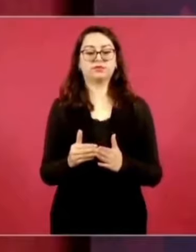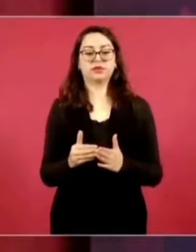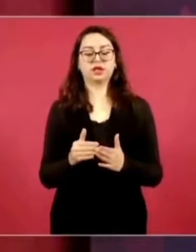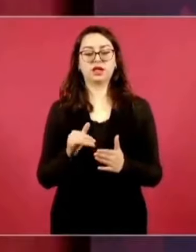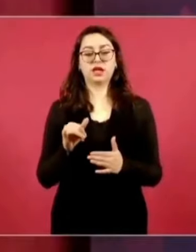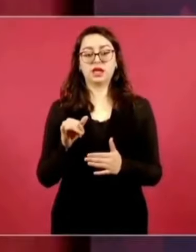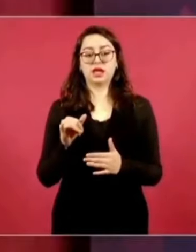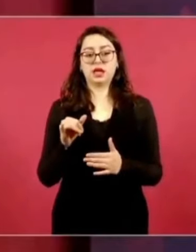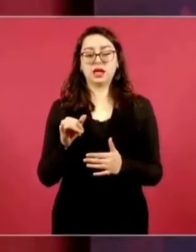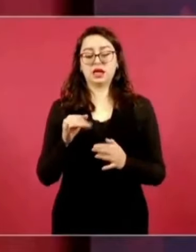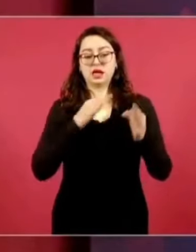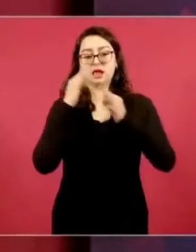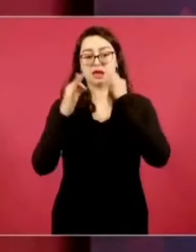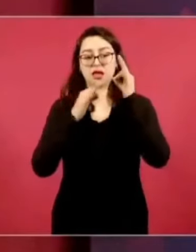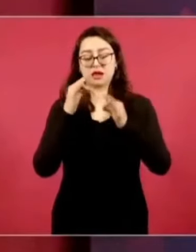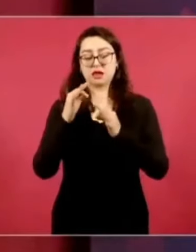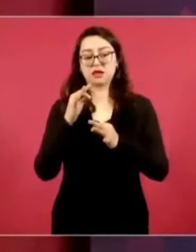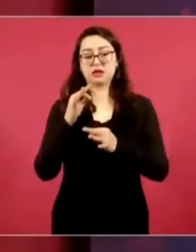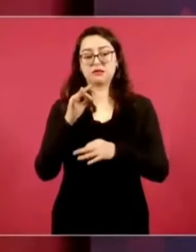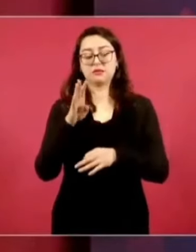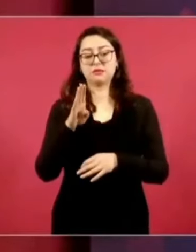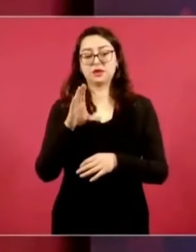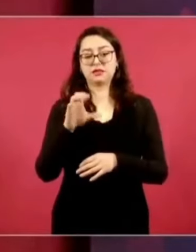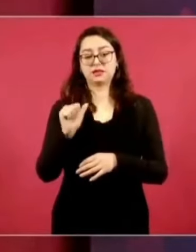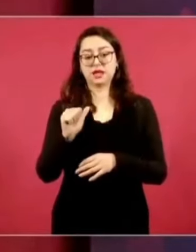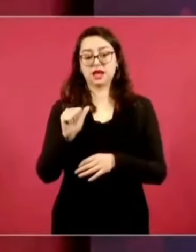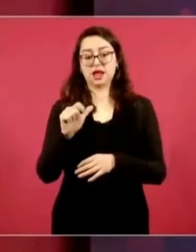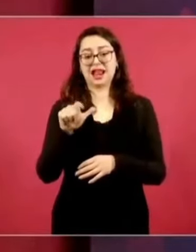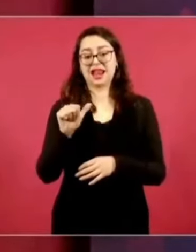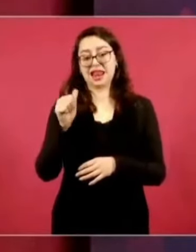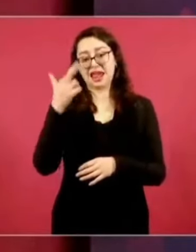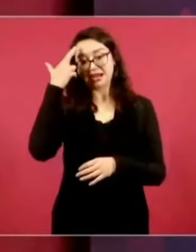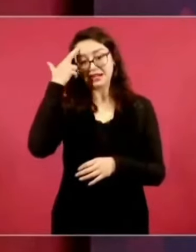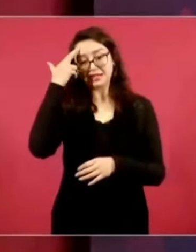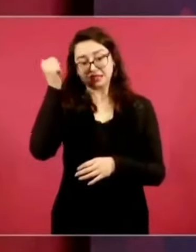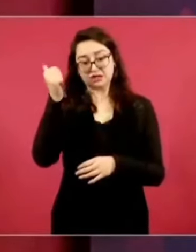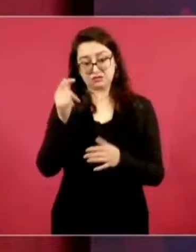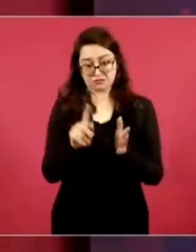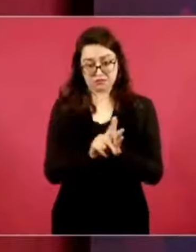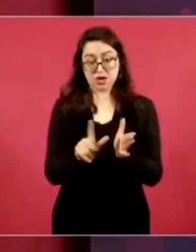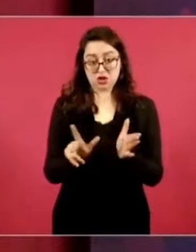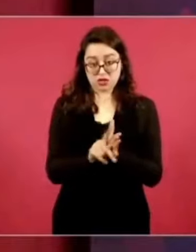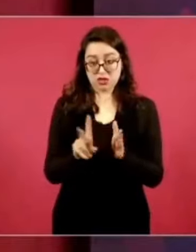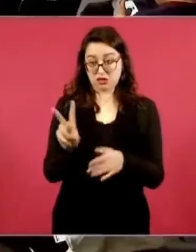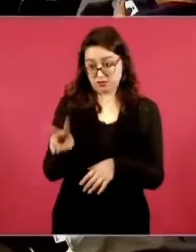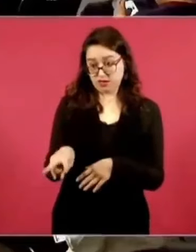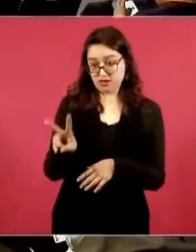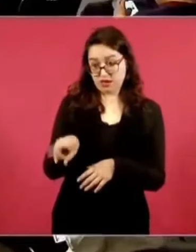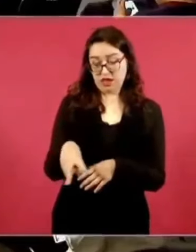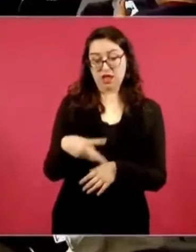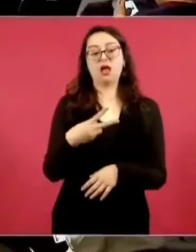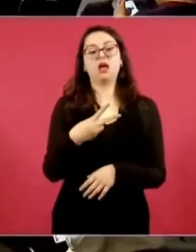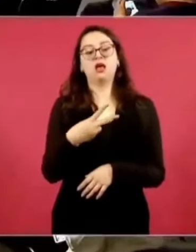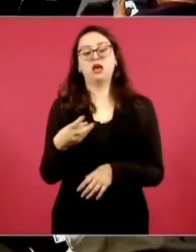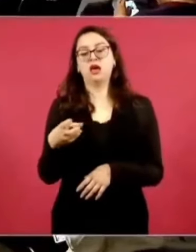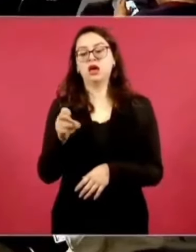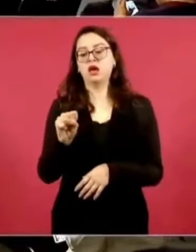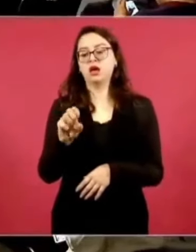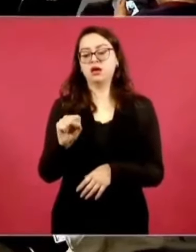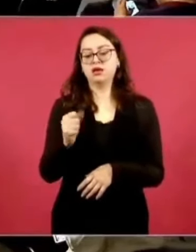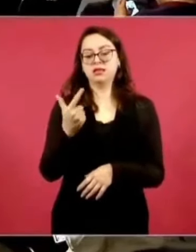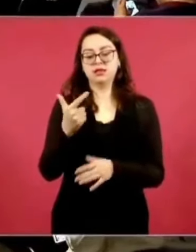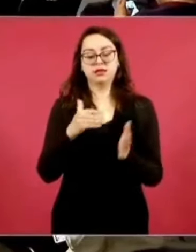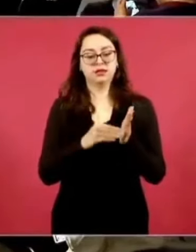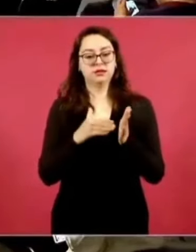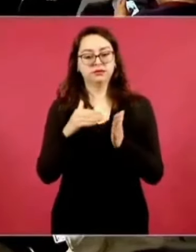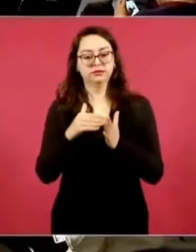Informativo S.A., La Razón, ese es periódico, ¿verdad? Doscientos sesenta y siete